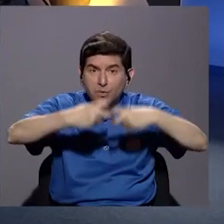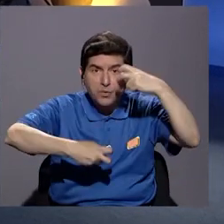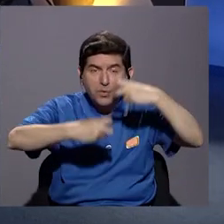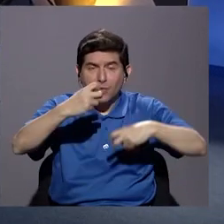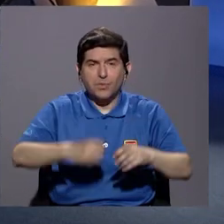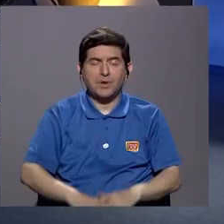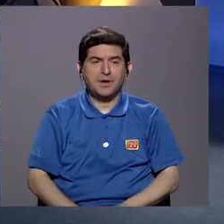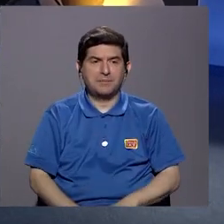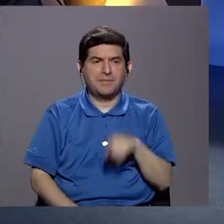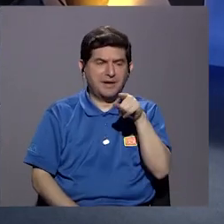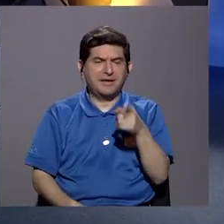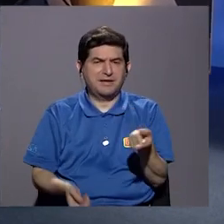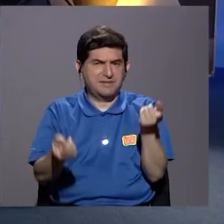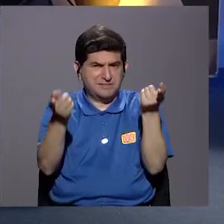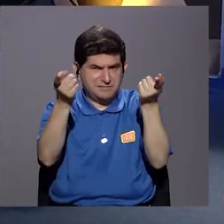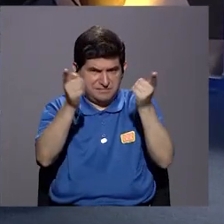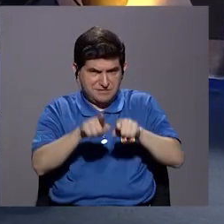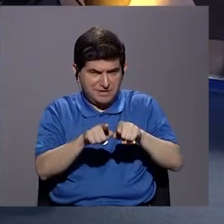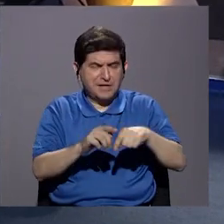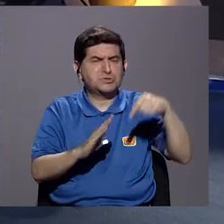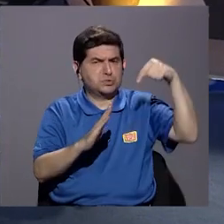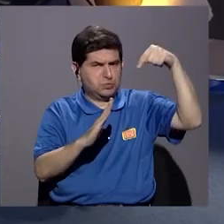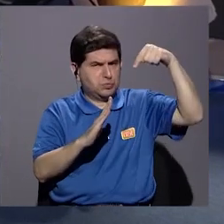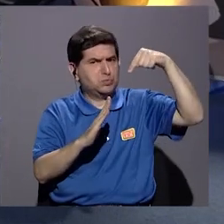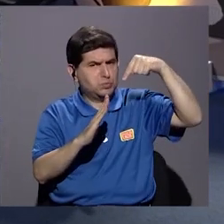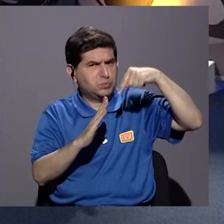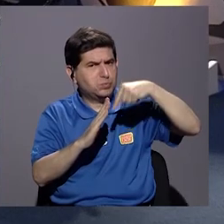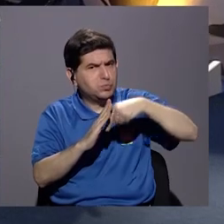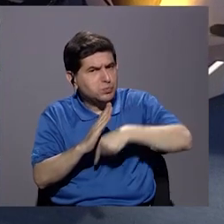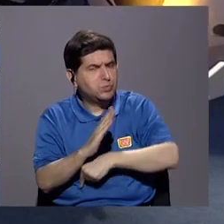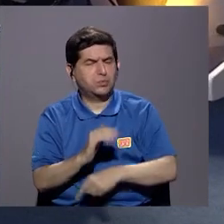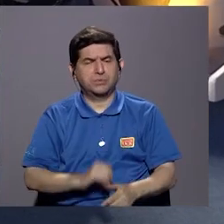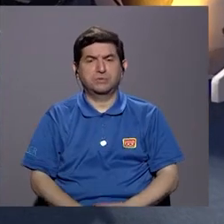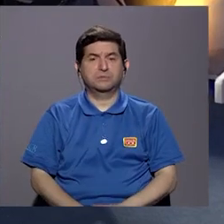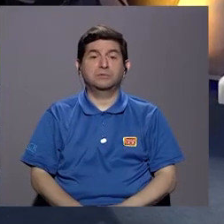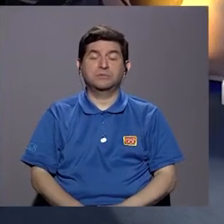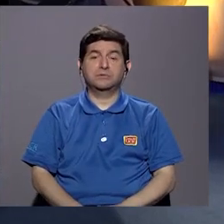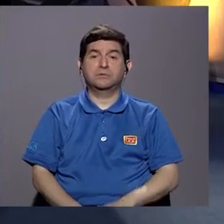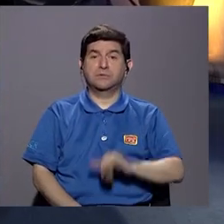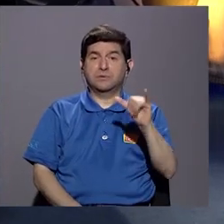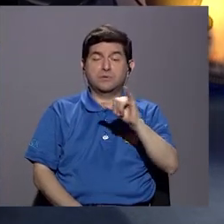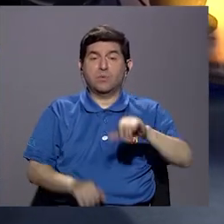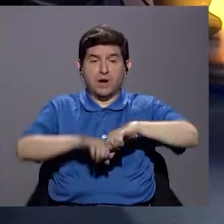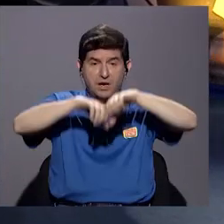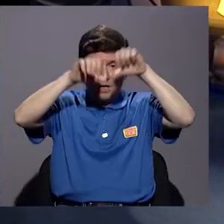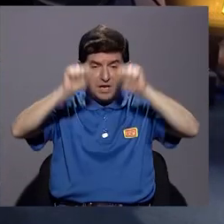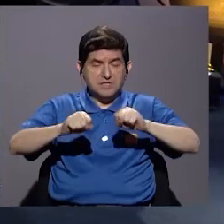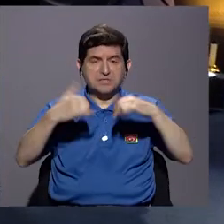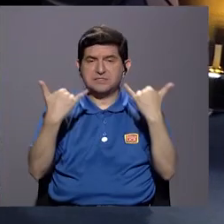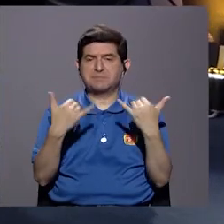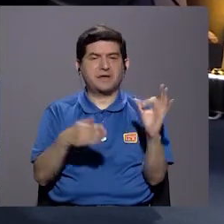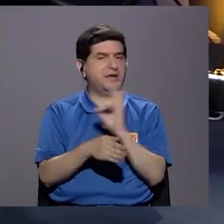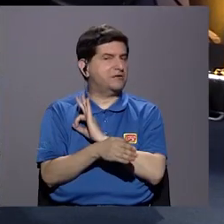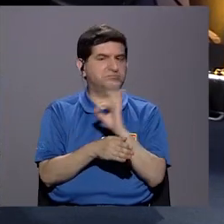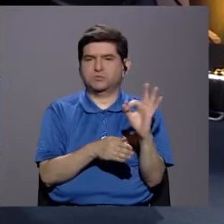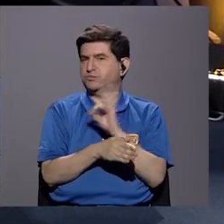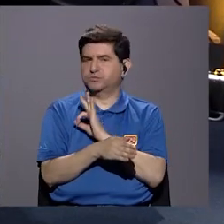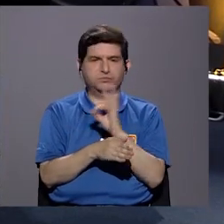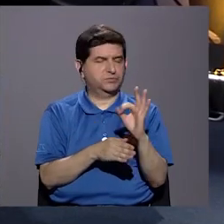es un problema seriosísimo y que además el sistema colapsó.